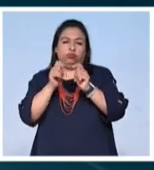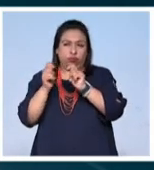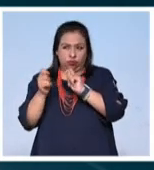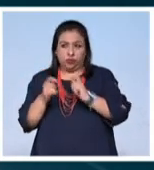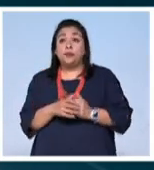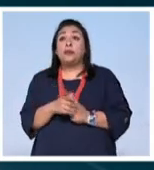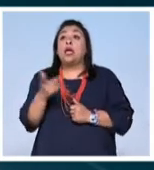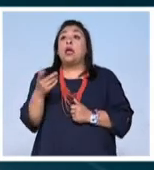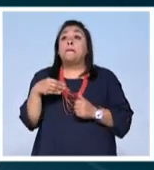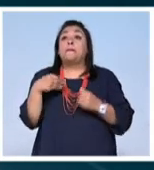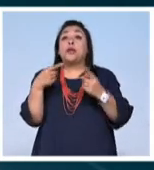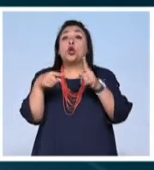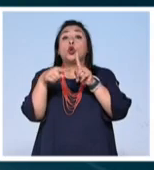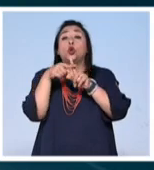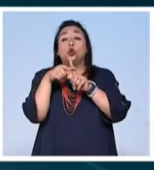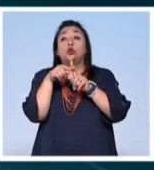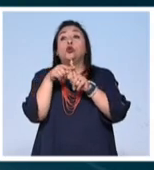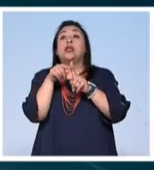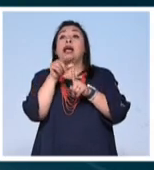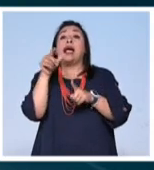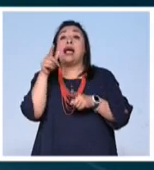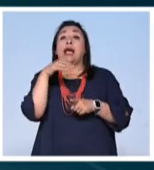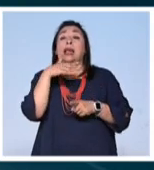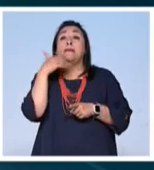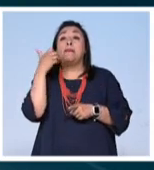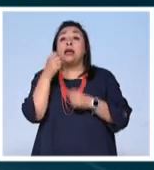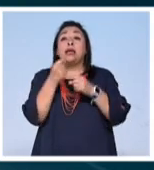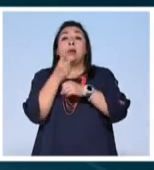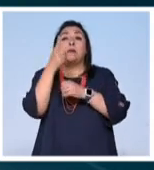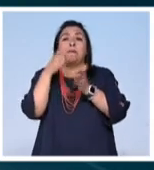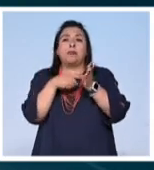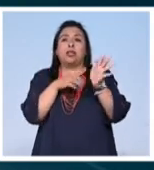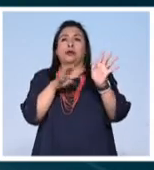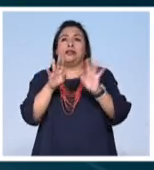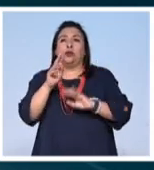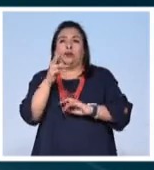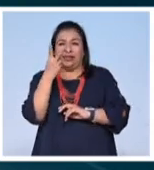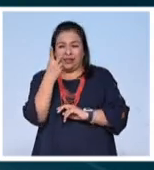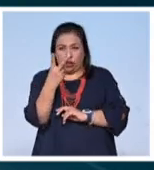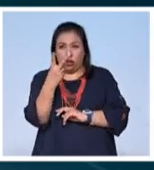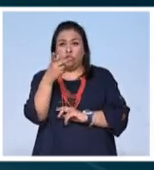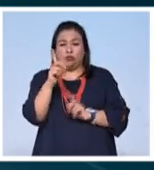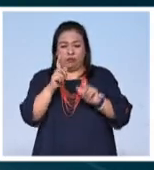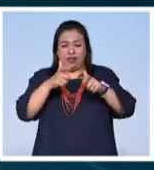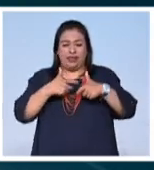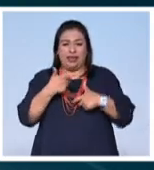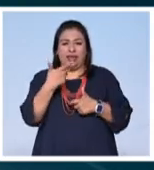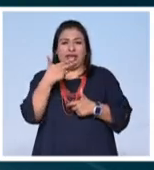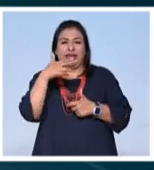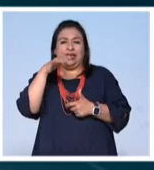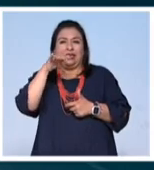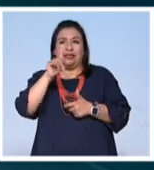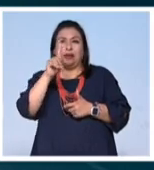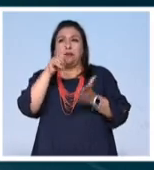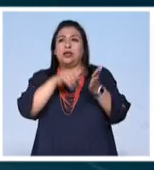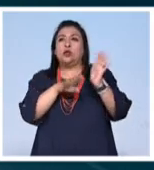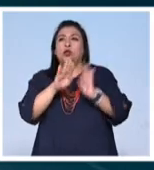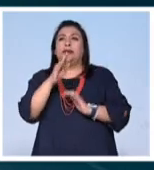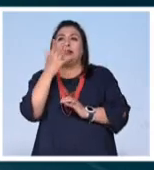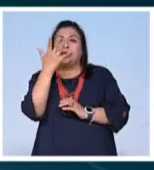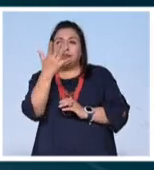Recibió la cruz al mérito por Alemania en 1992 la medalla Goethe en 1995